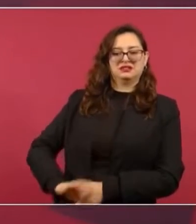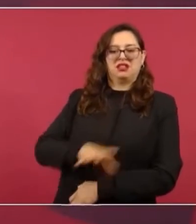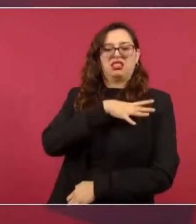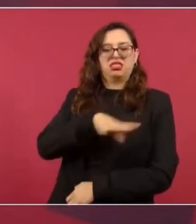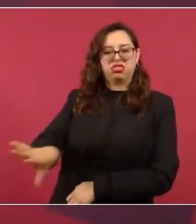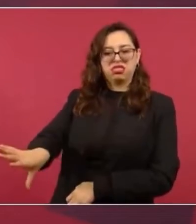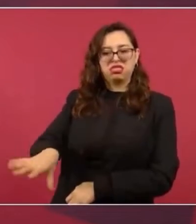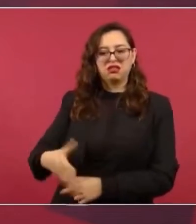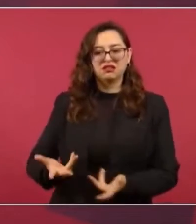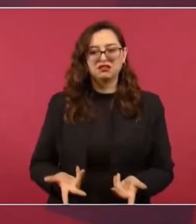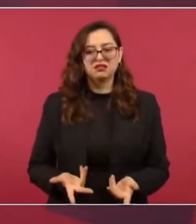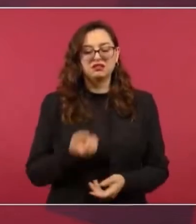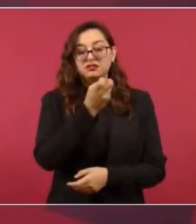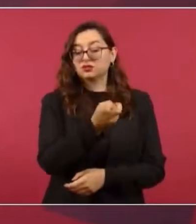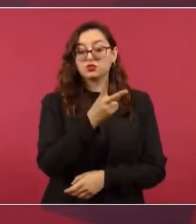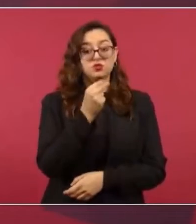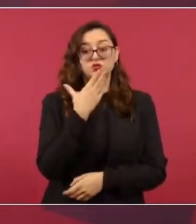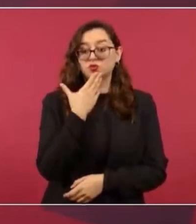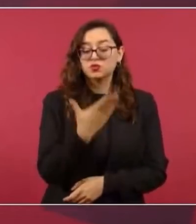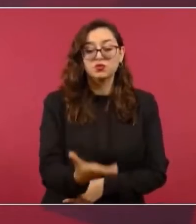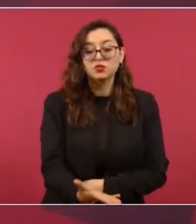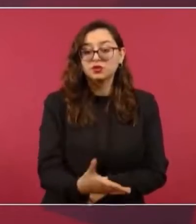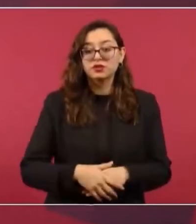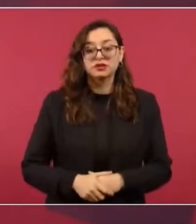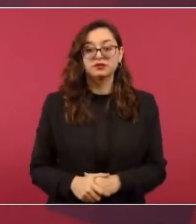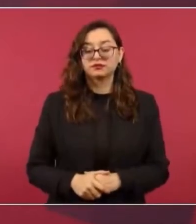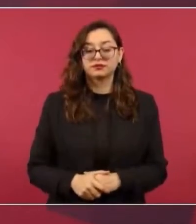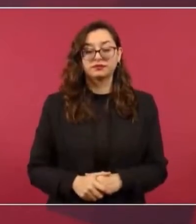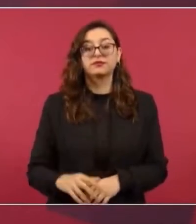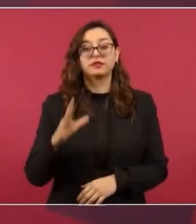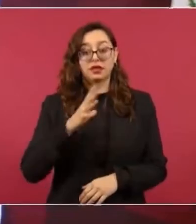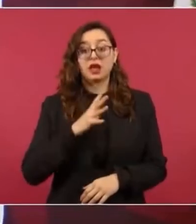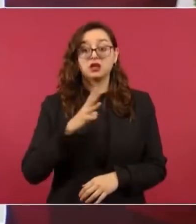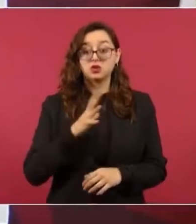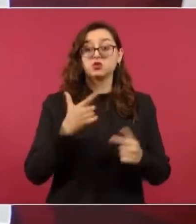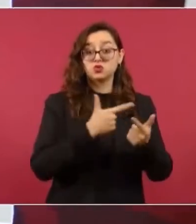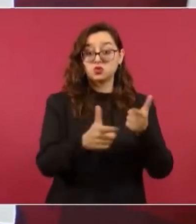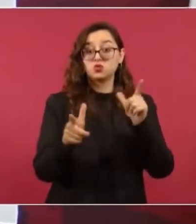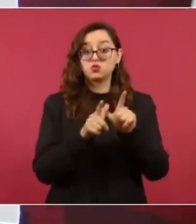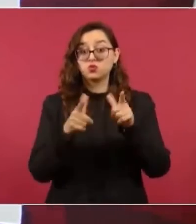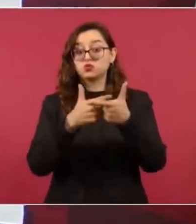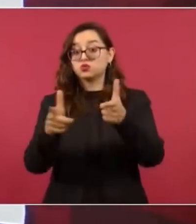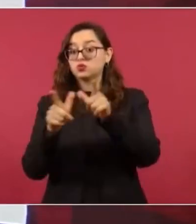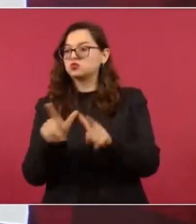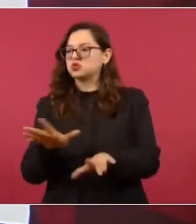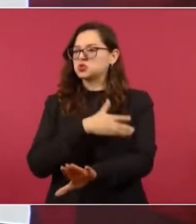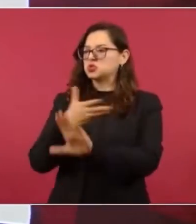que se oponen a los migrantes, se les olvida